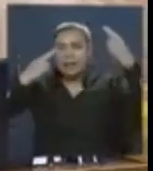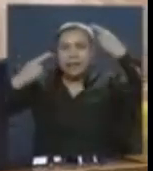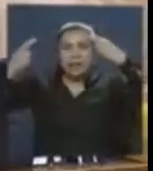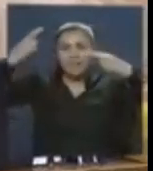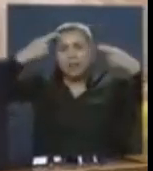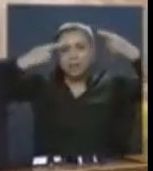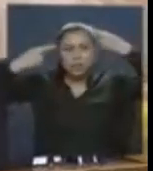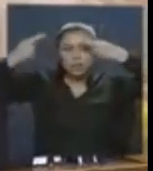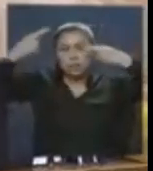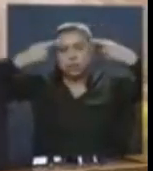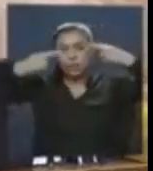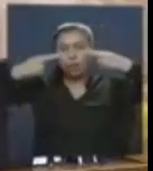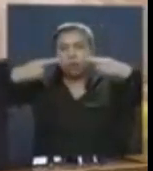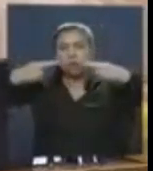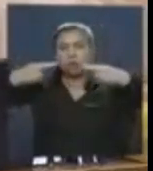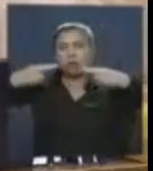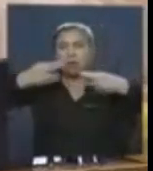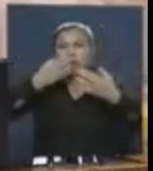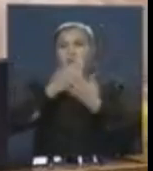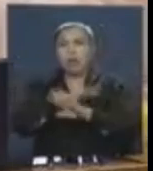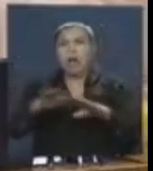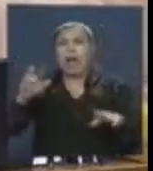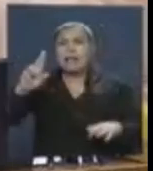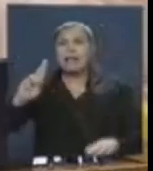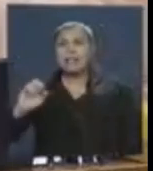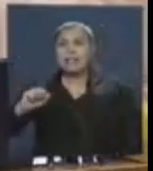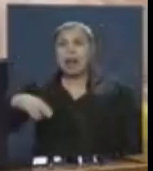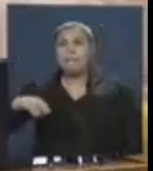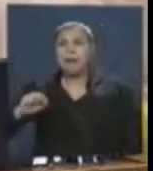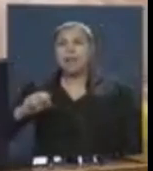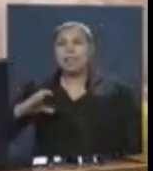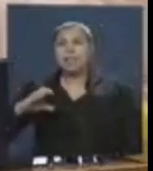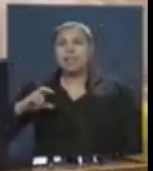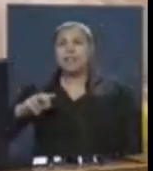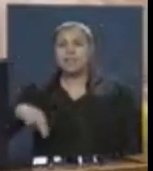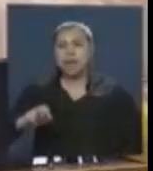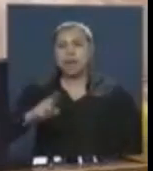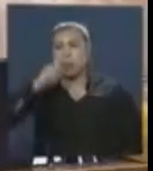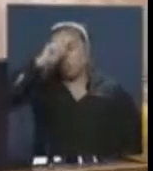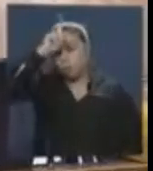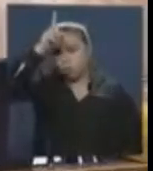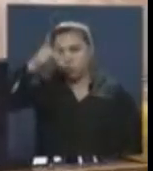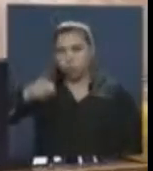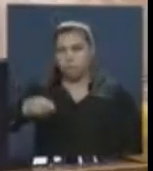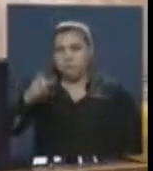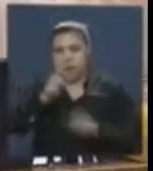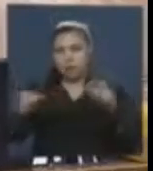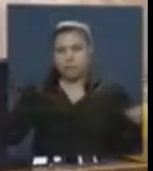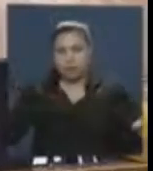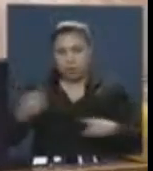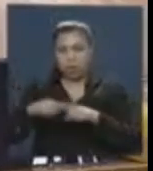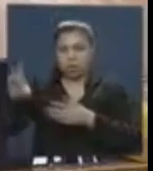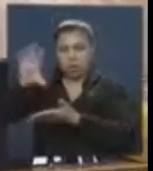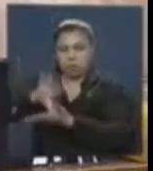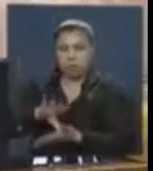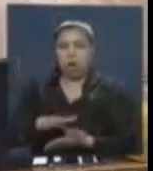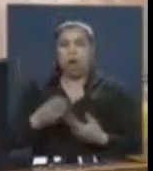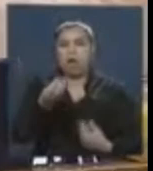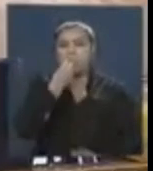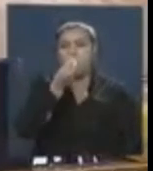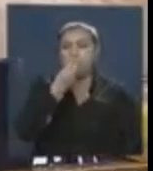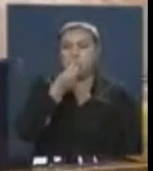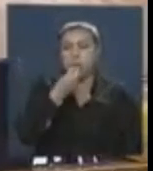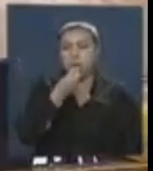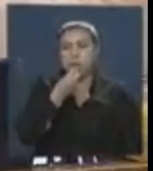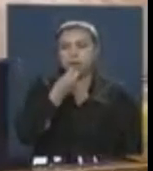hizo cuando estaba terminando Ramadán y las familias concurren a los lugares de comidas